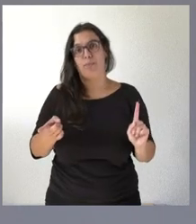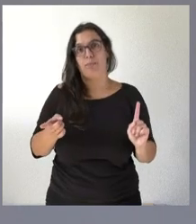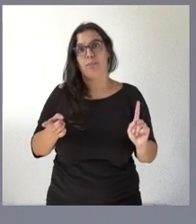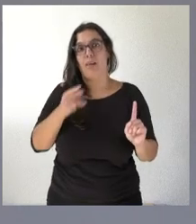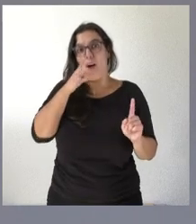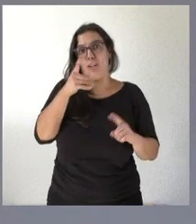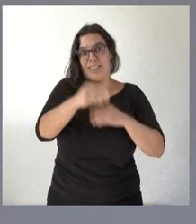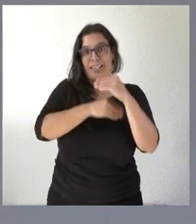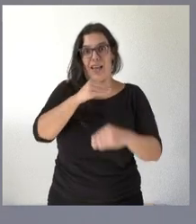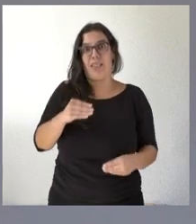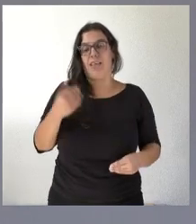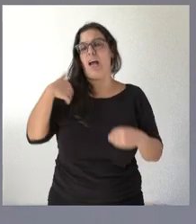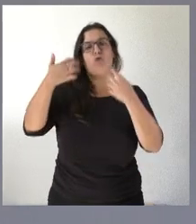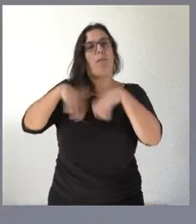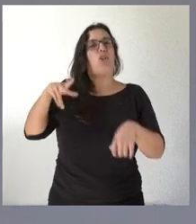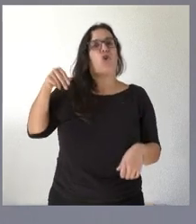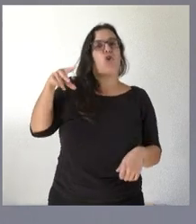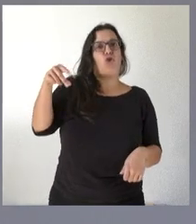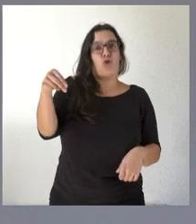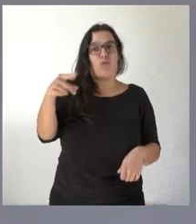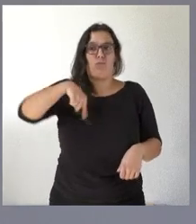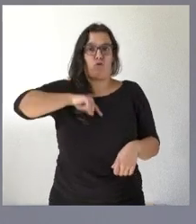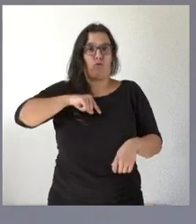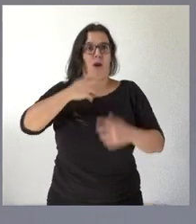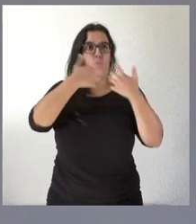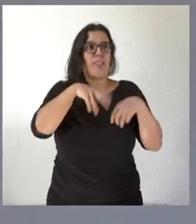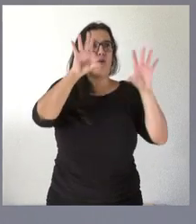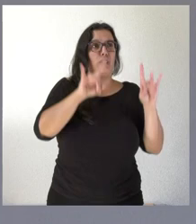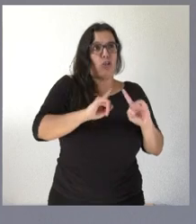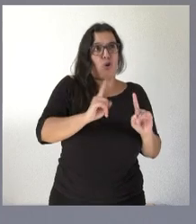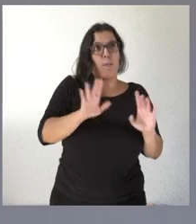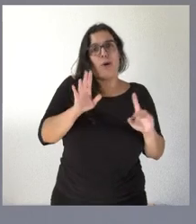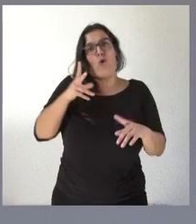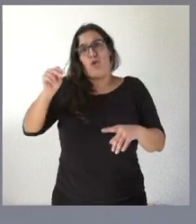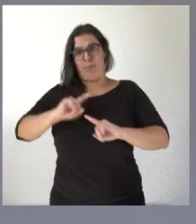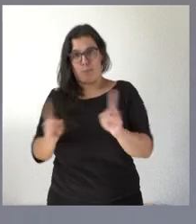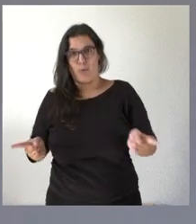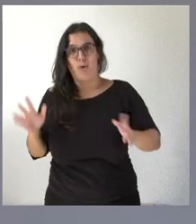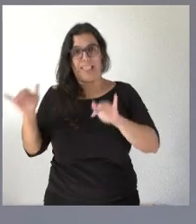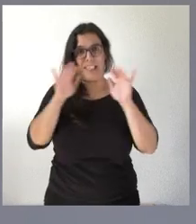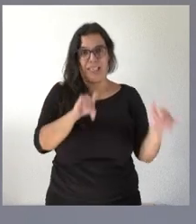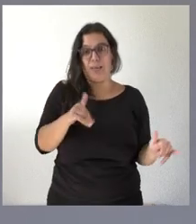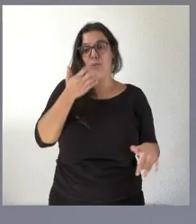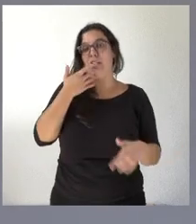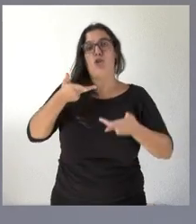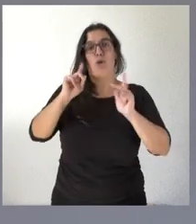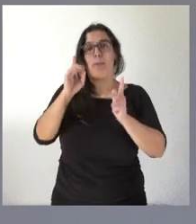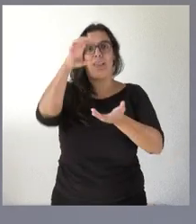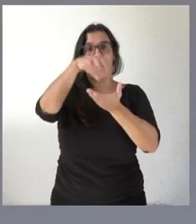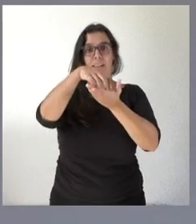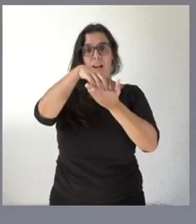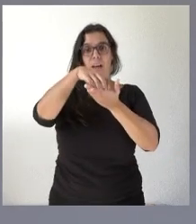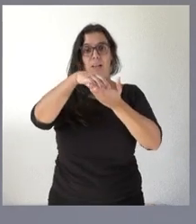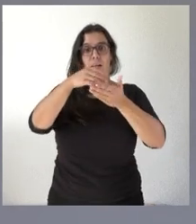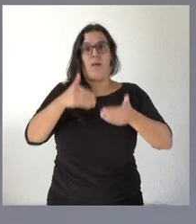en este momento que es que cuando no se permite alargar la vida útil de las centrales lo que se está haciendo ya